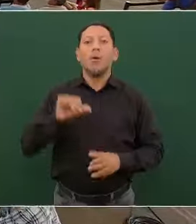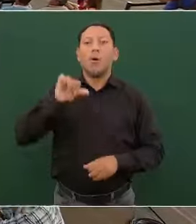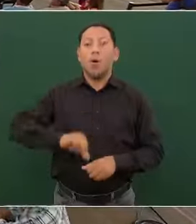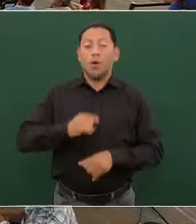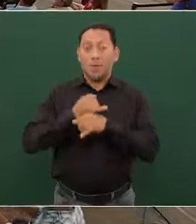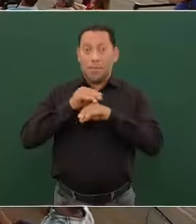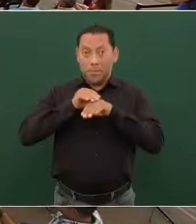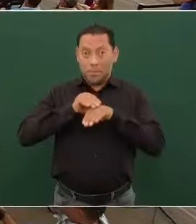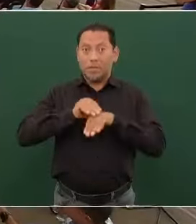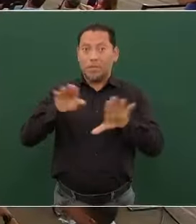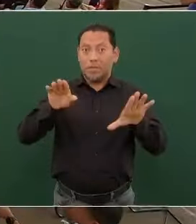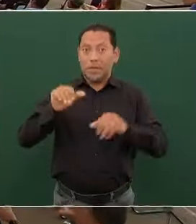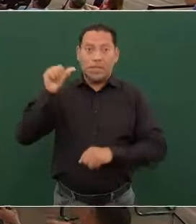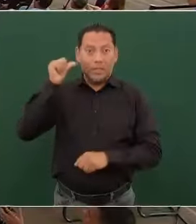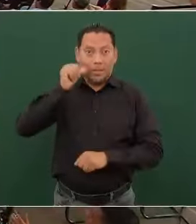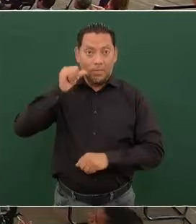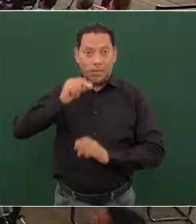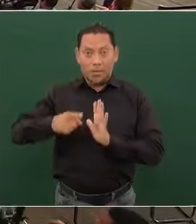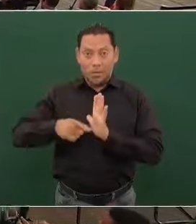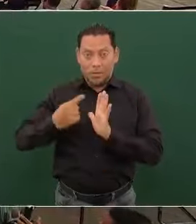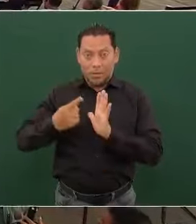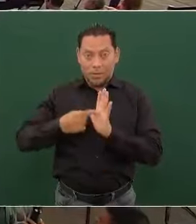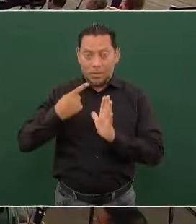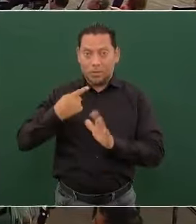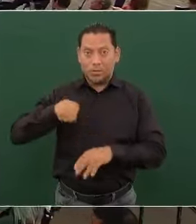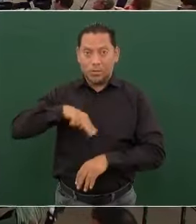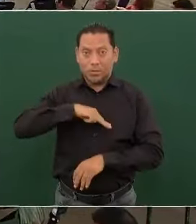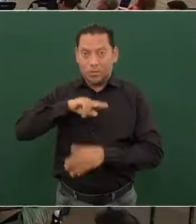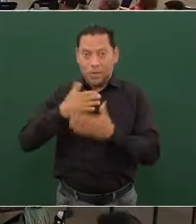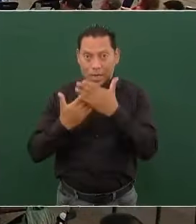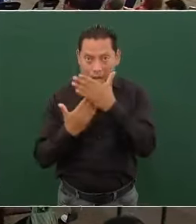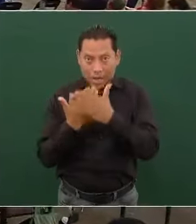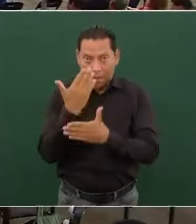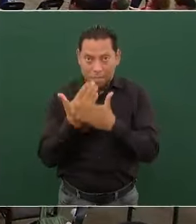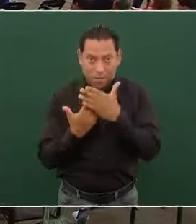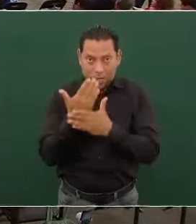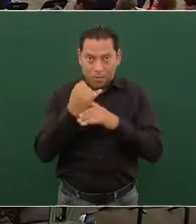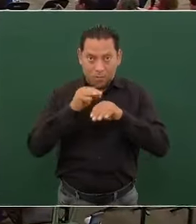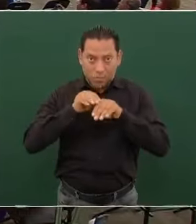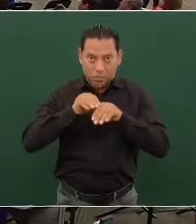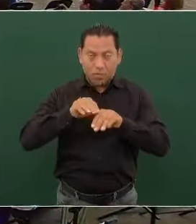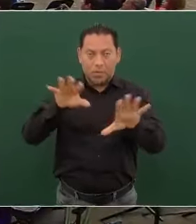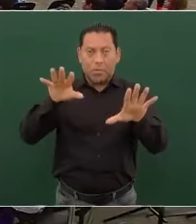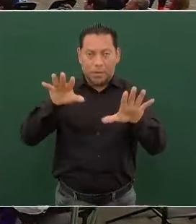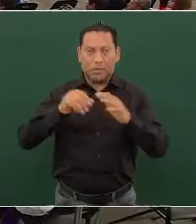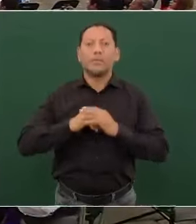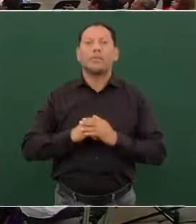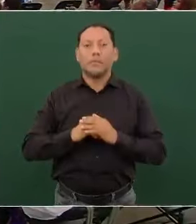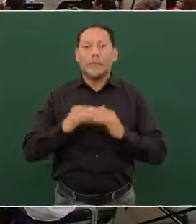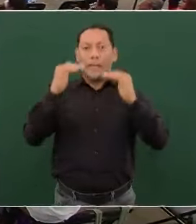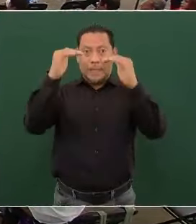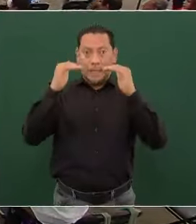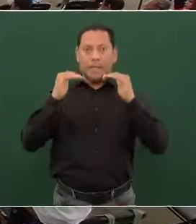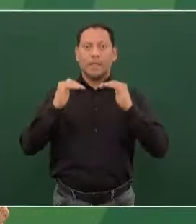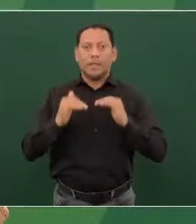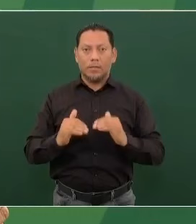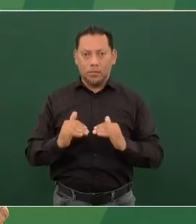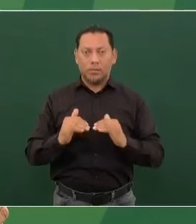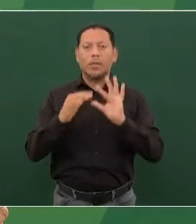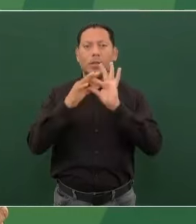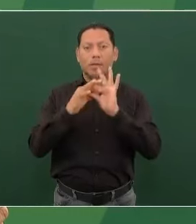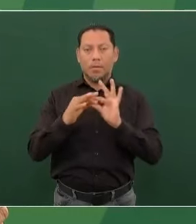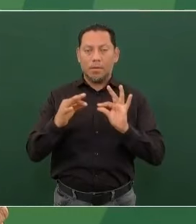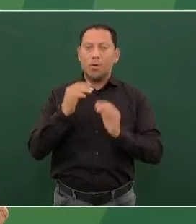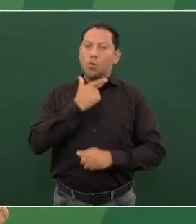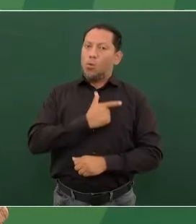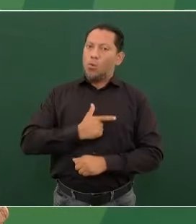hacemos en esta conferencia y posteriormente vamos a tener